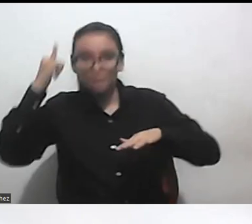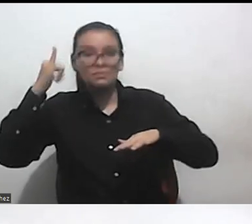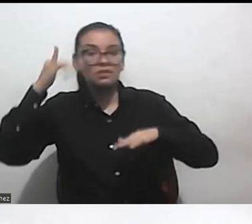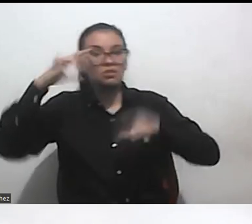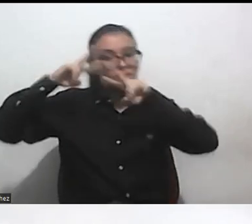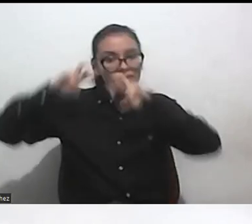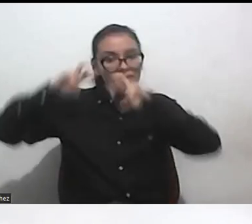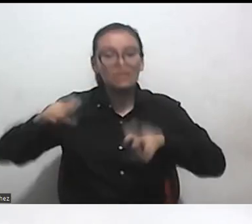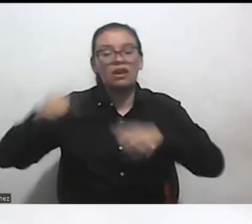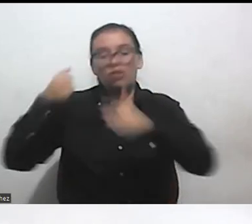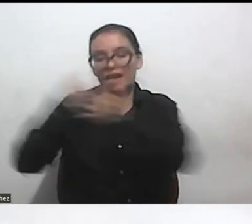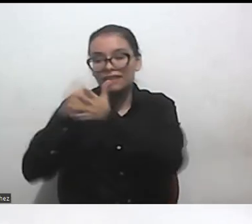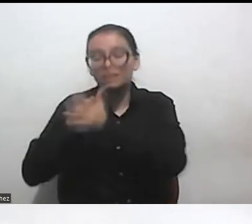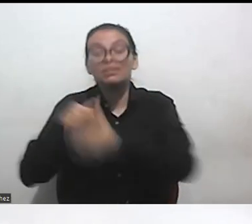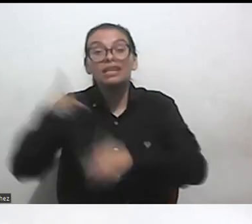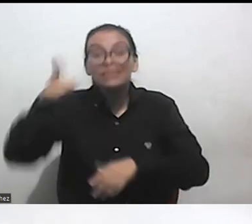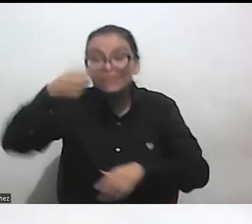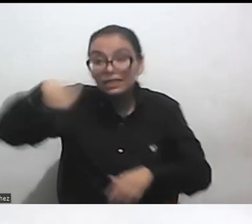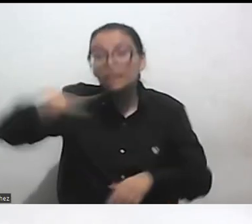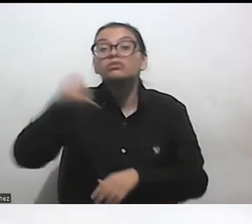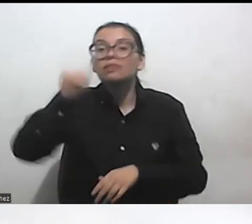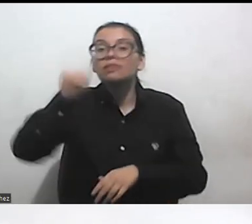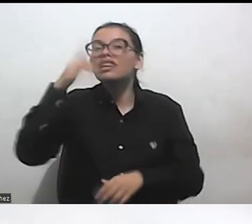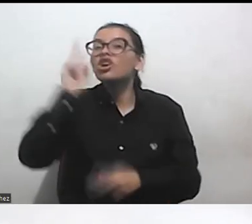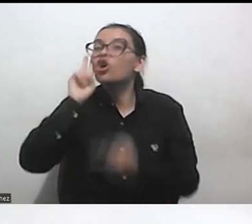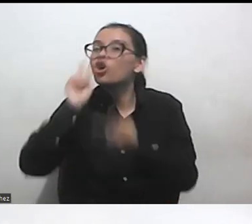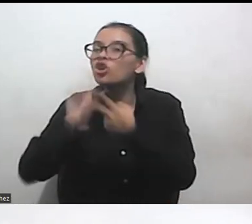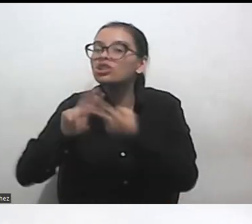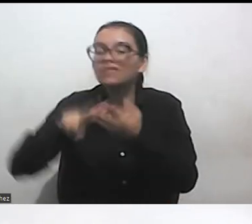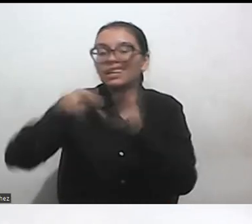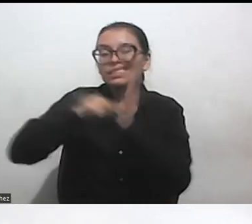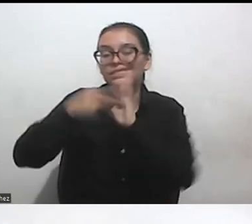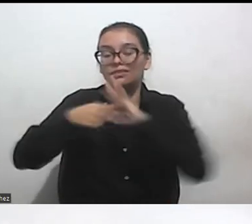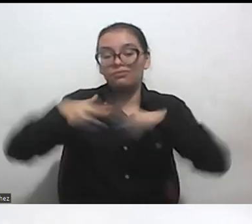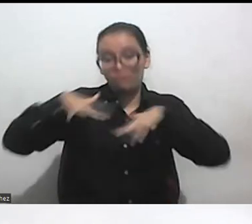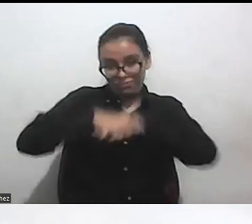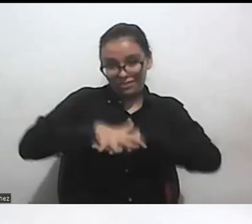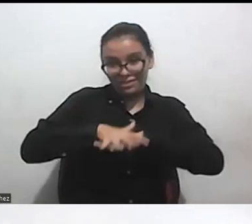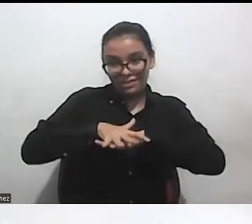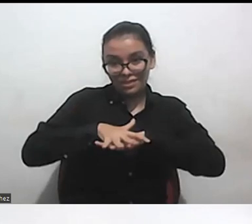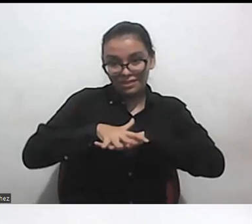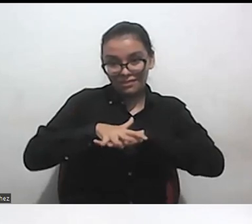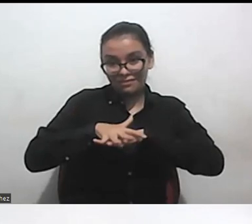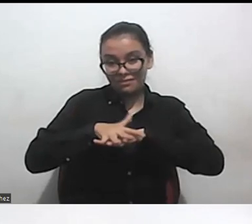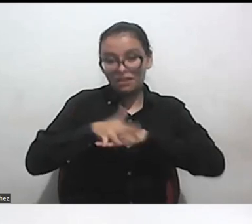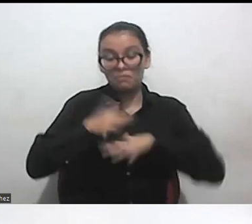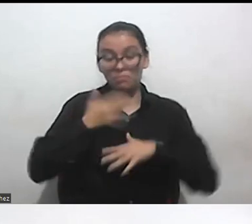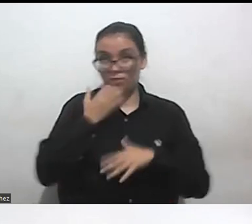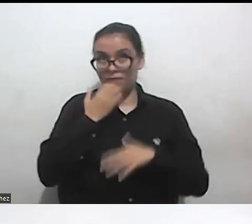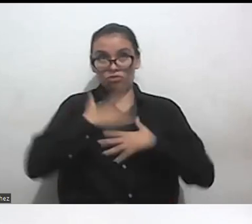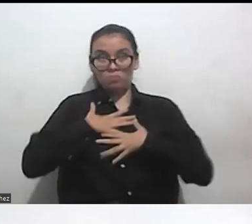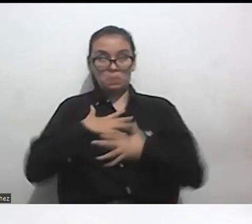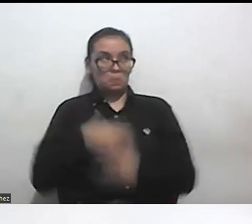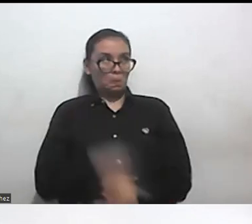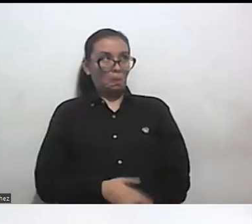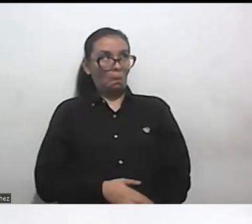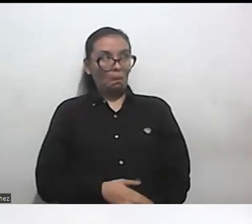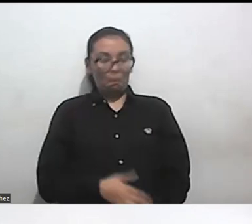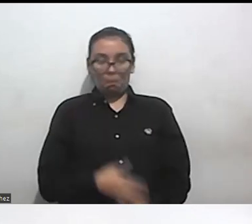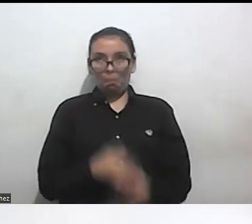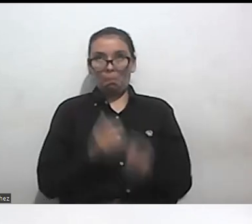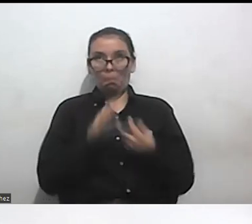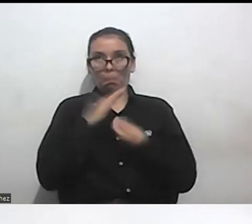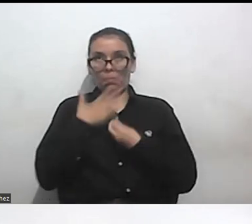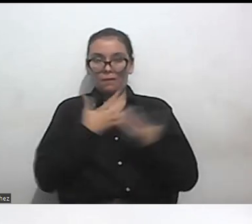activistas también ¿no? porque por ejemplo yo me he sentido súper excluida de luchas feministas y a veces se